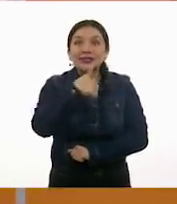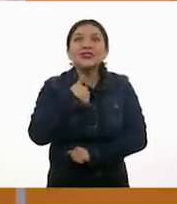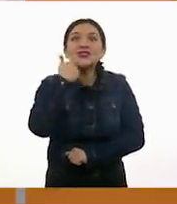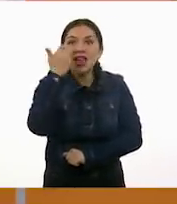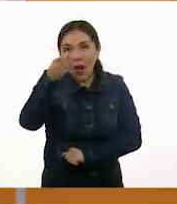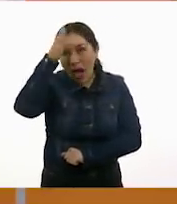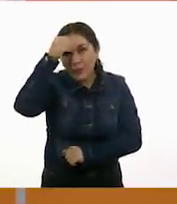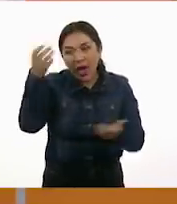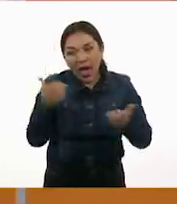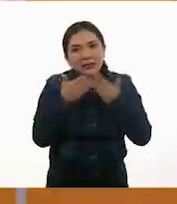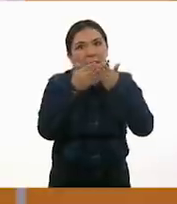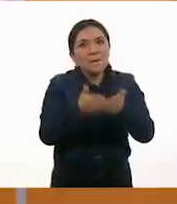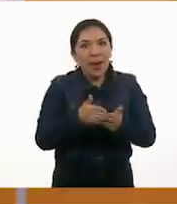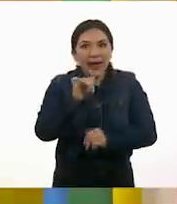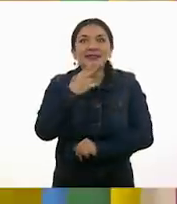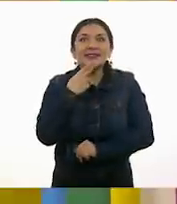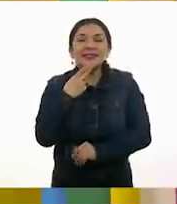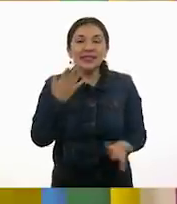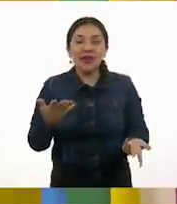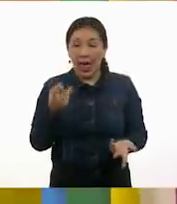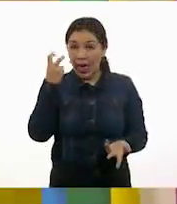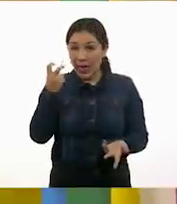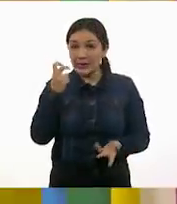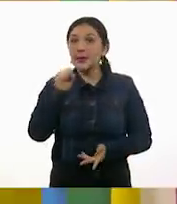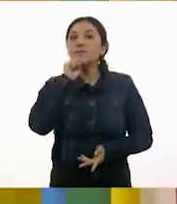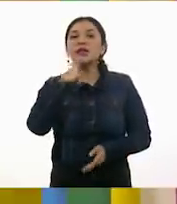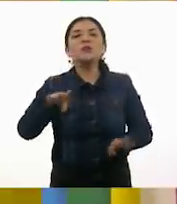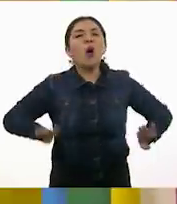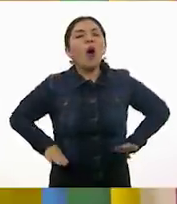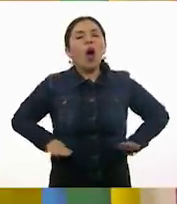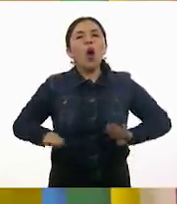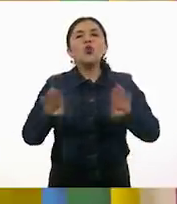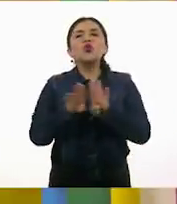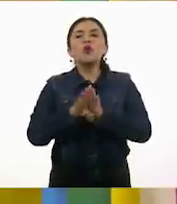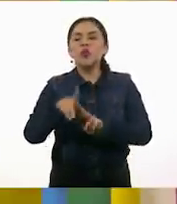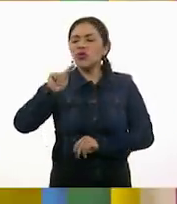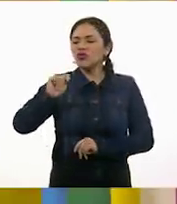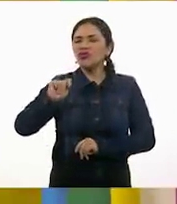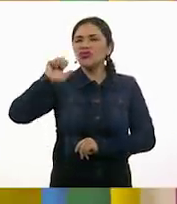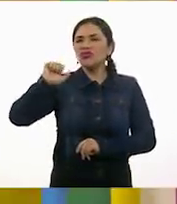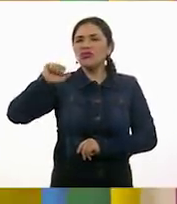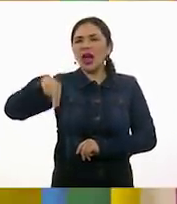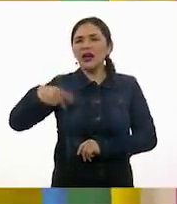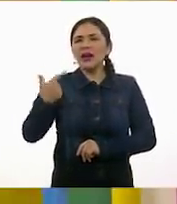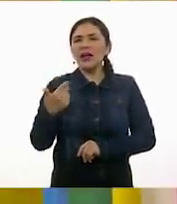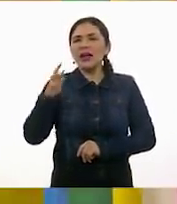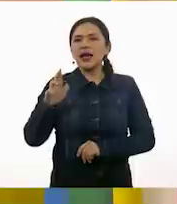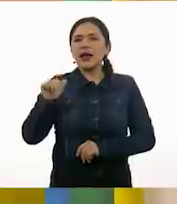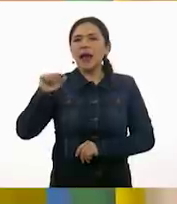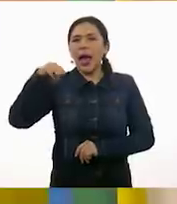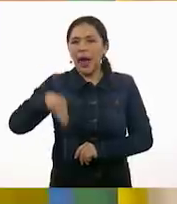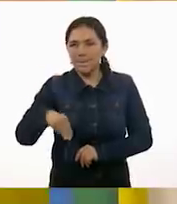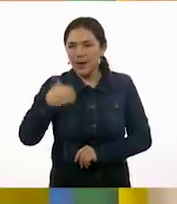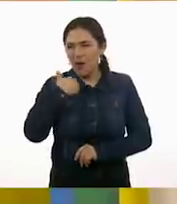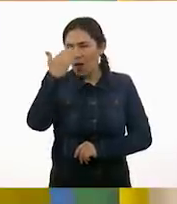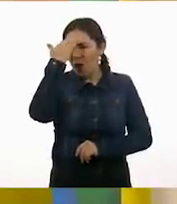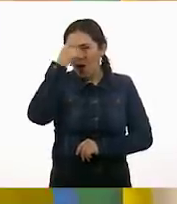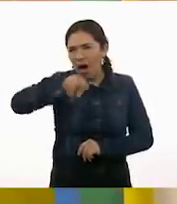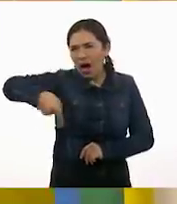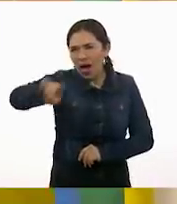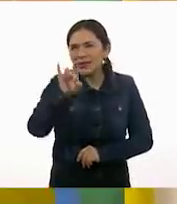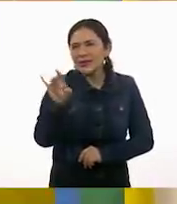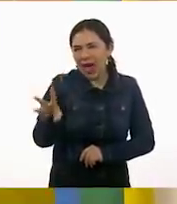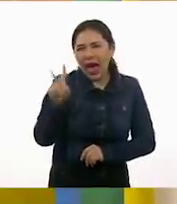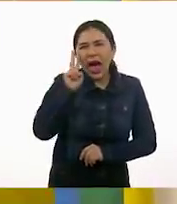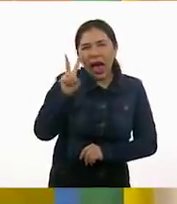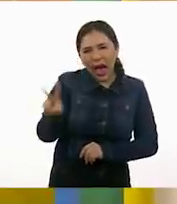saber hacer barquitos. Y tienen que ver justamente con el tangram, que yo sé que mis niños y niñas ya han jugado con